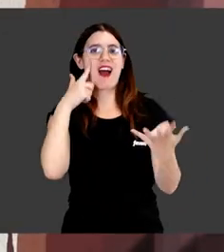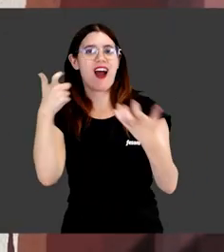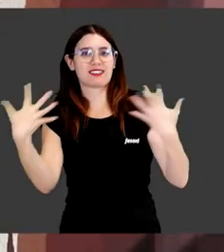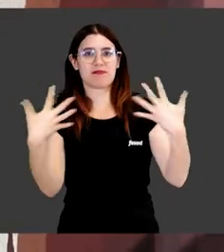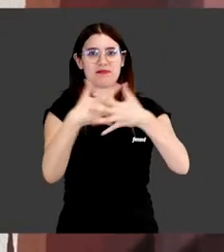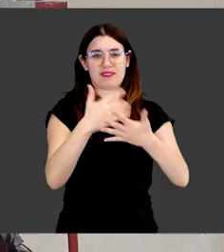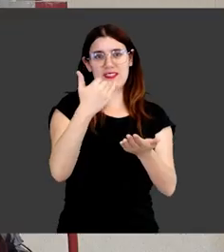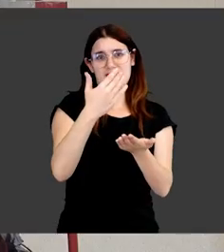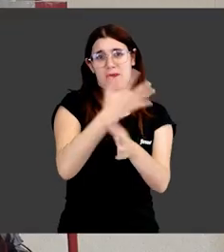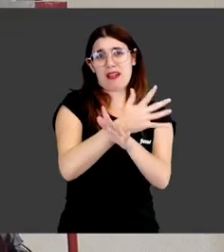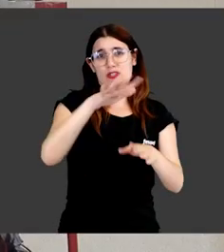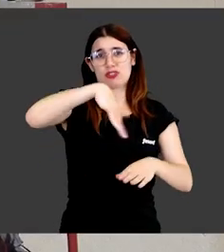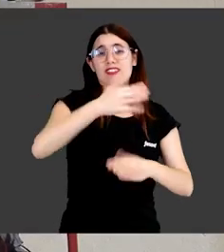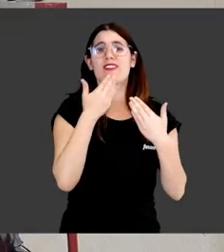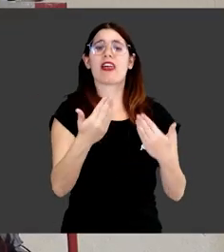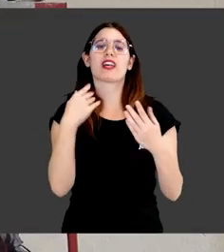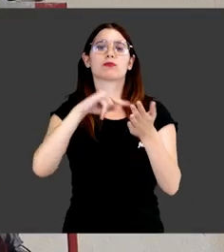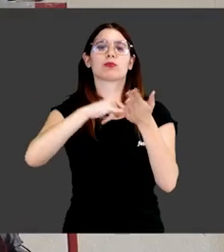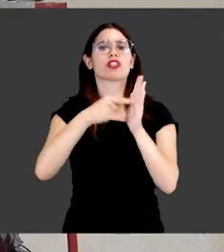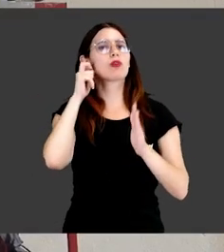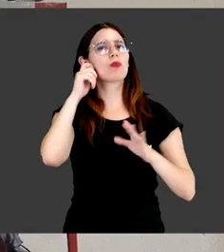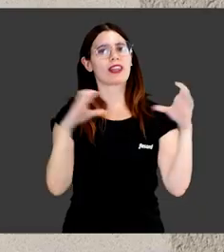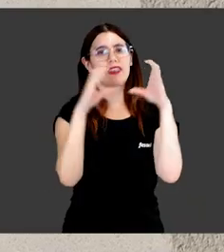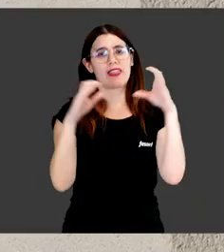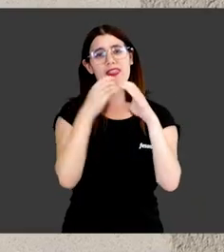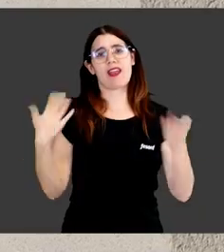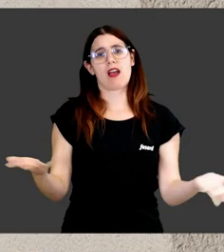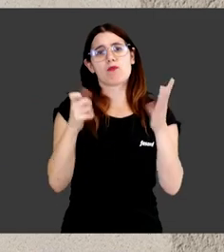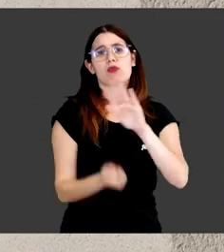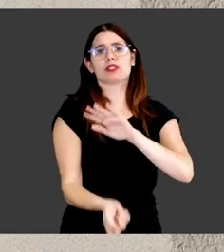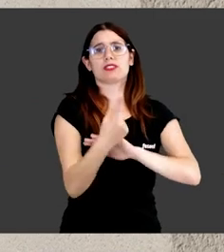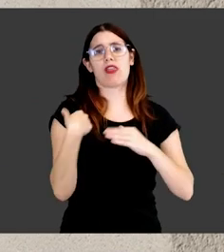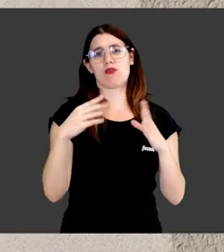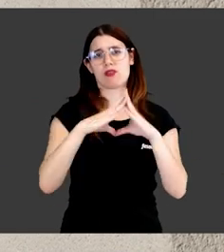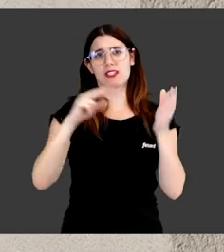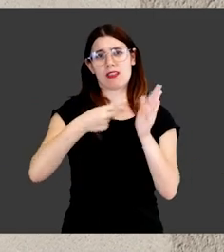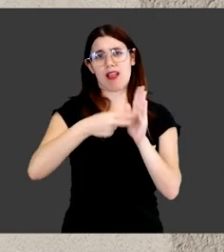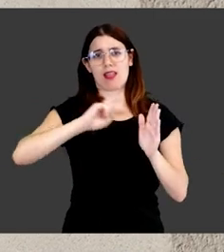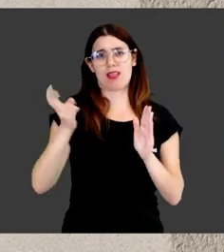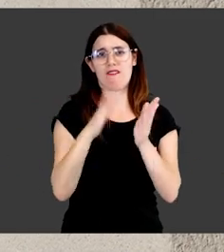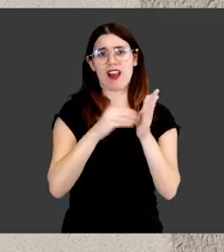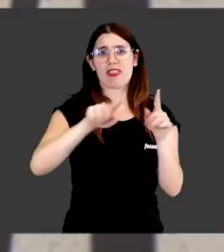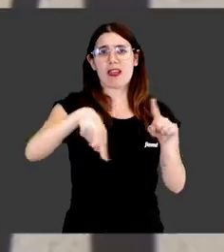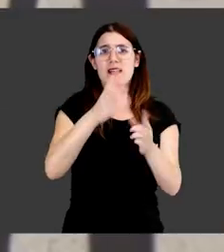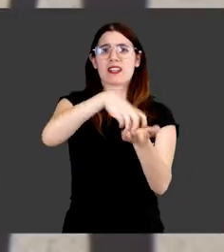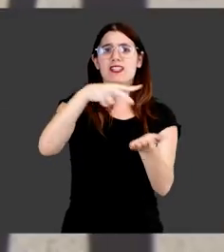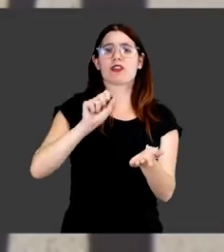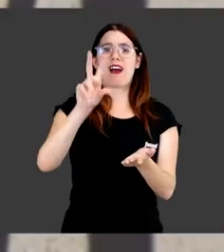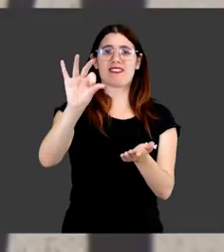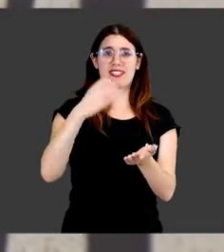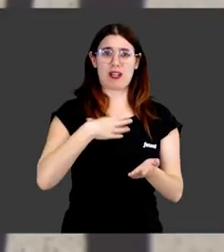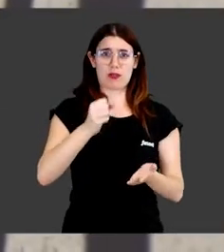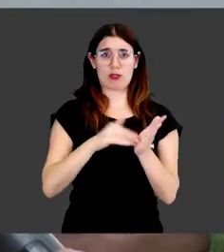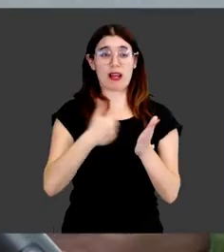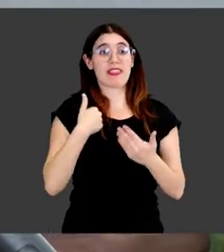centro. Lo hace gracias al proyecto Mujeres de Ciencia, impulsado por la Universidad Politécnica de Valencia y el Centro de Innovación Las Naves del Ayuntamiento de Valencia.